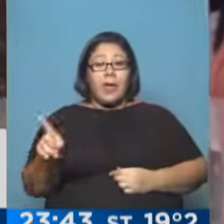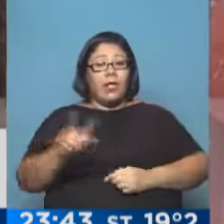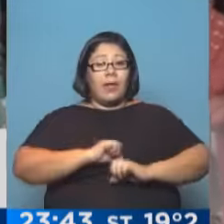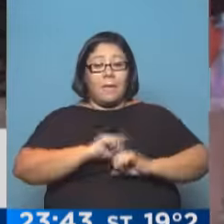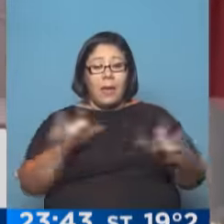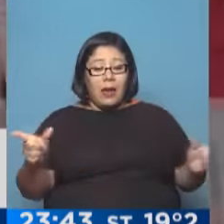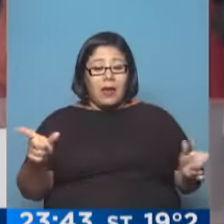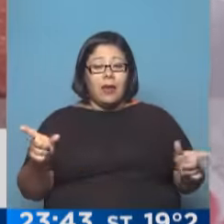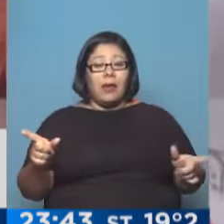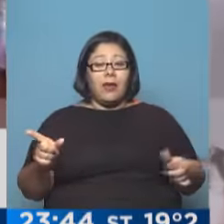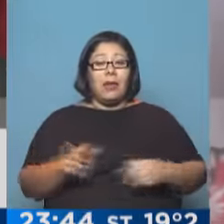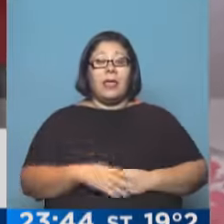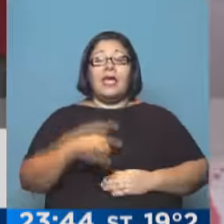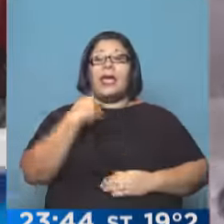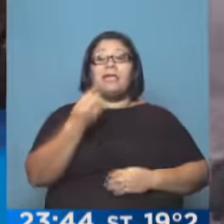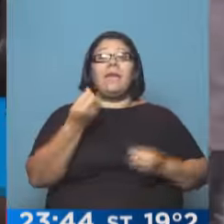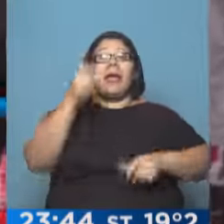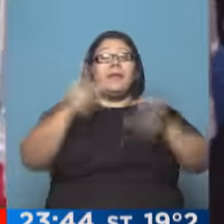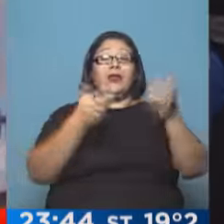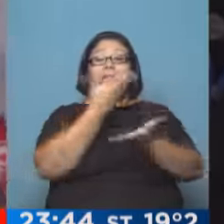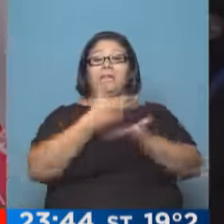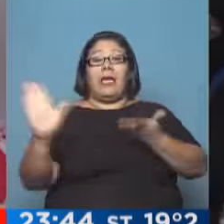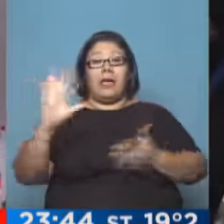contravención que es lo que quieren argumentar para desalojar a miles de personas.